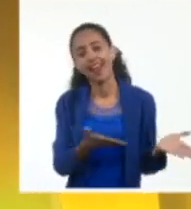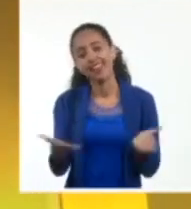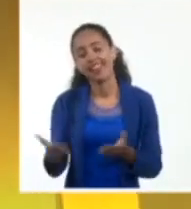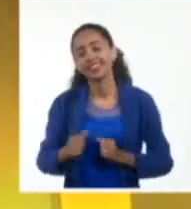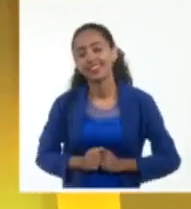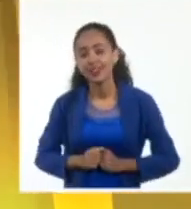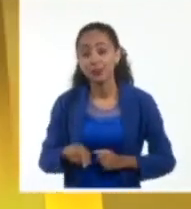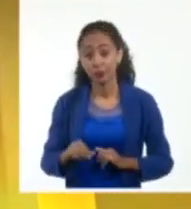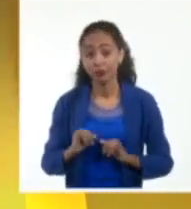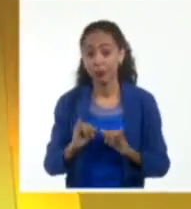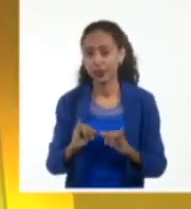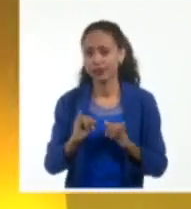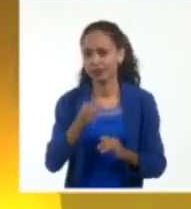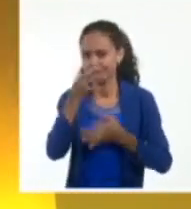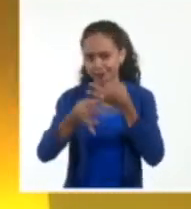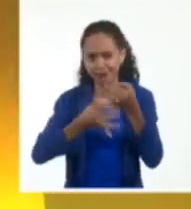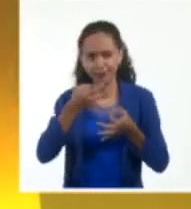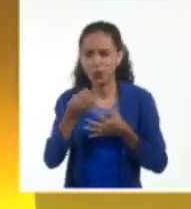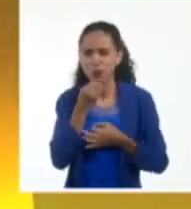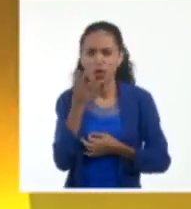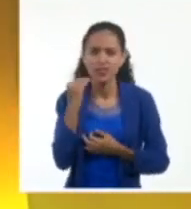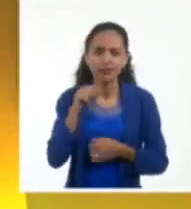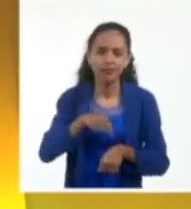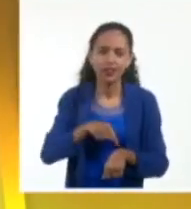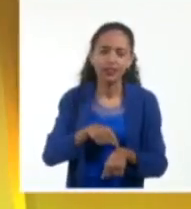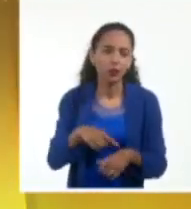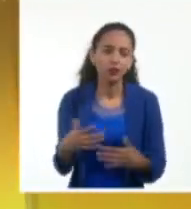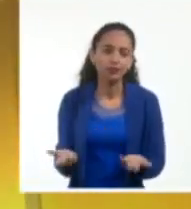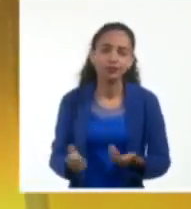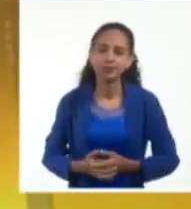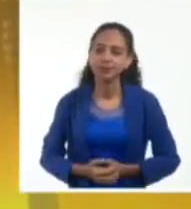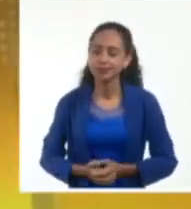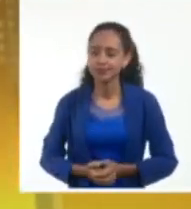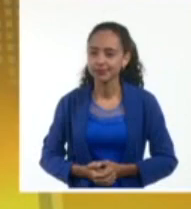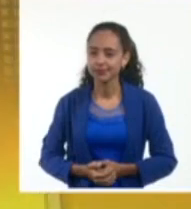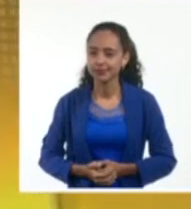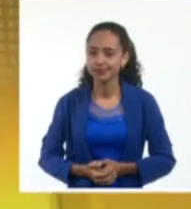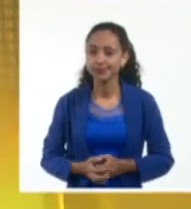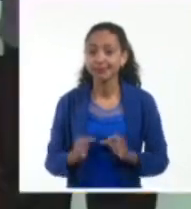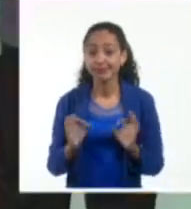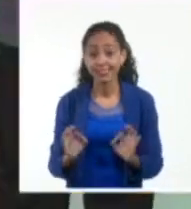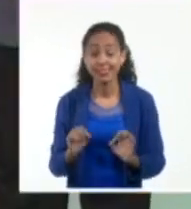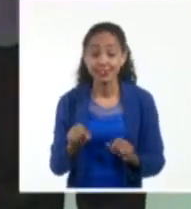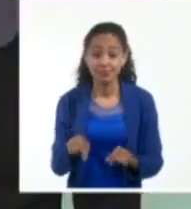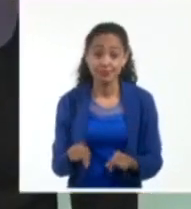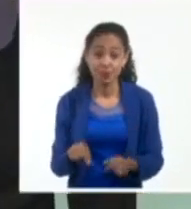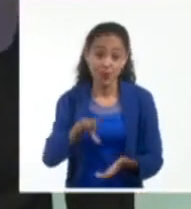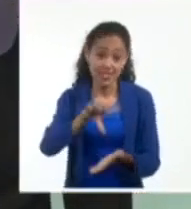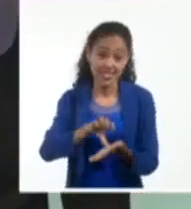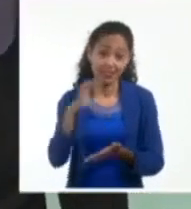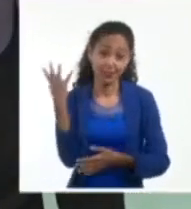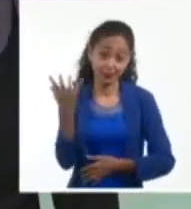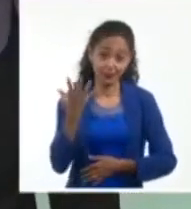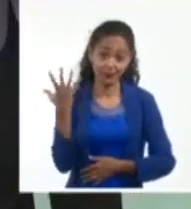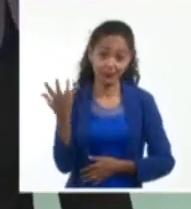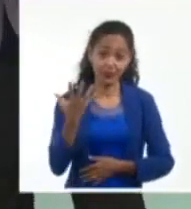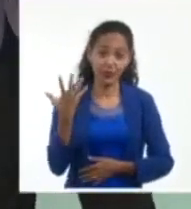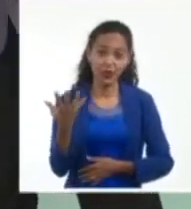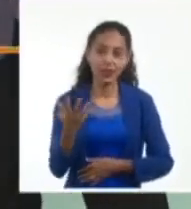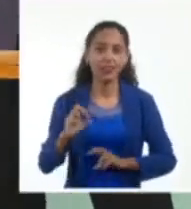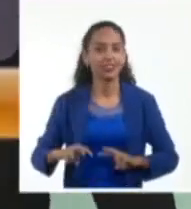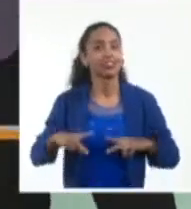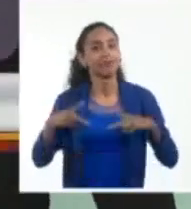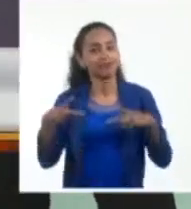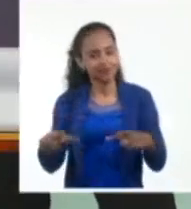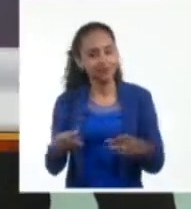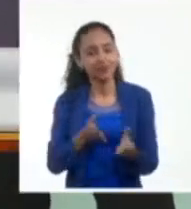completar esta información, Miguel Ángel, ¿qué puedes decirnos a esta hora? Sí, claro, Adelante. Desde el Instituto de Meteorología retomamos